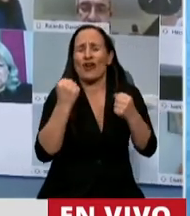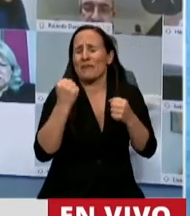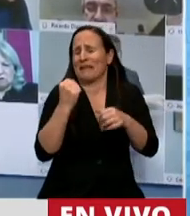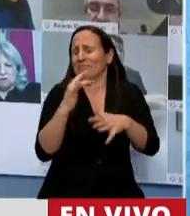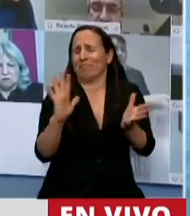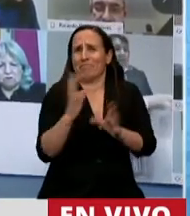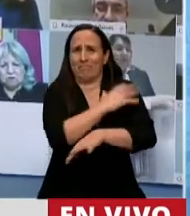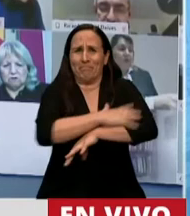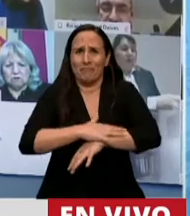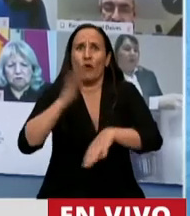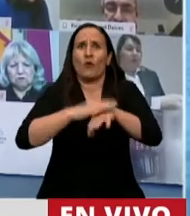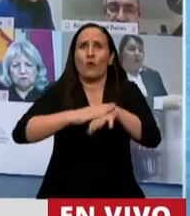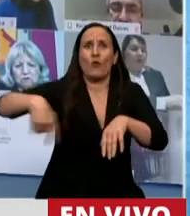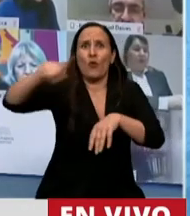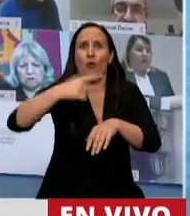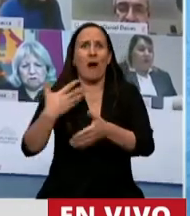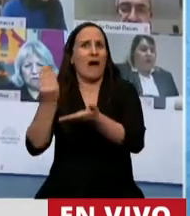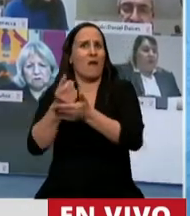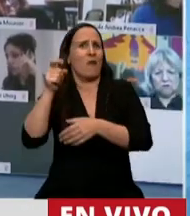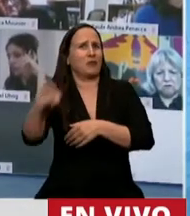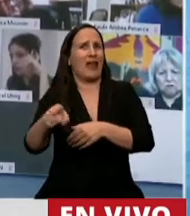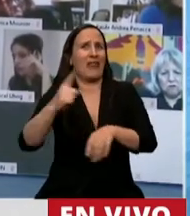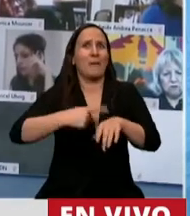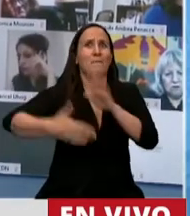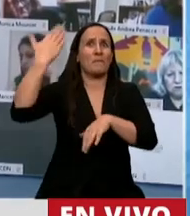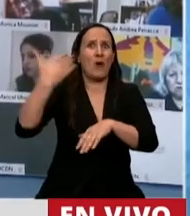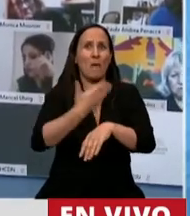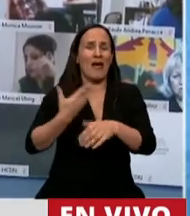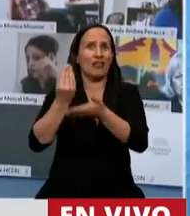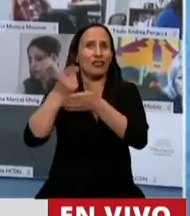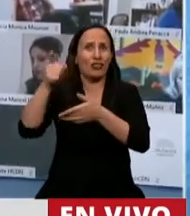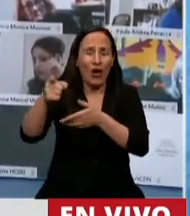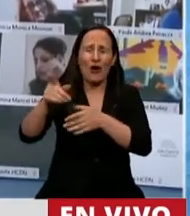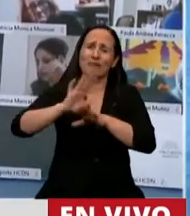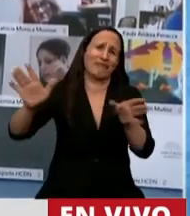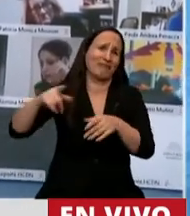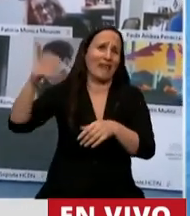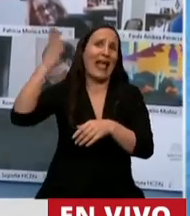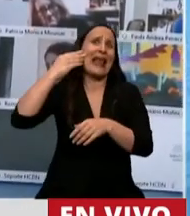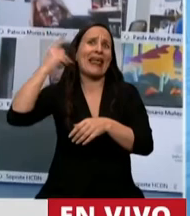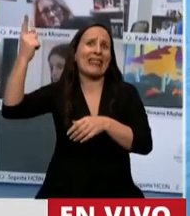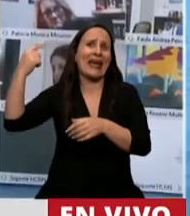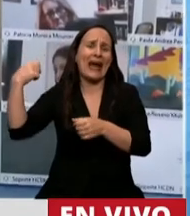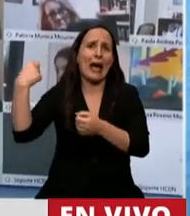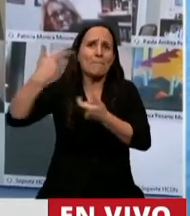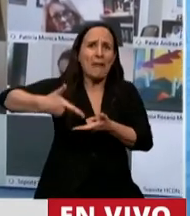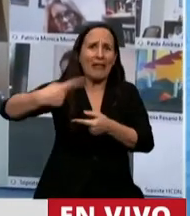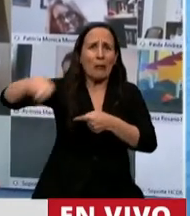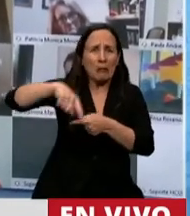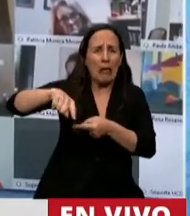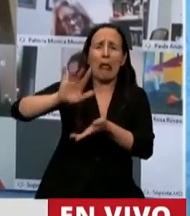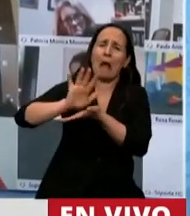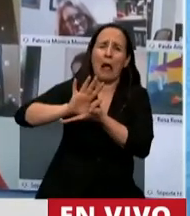que ustedes impusieron. Vendieron la patria. Porque desde Inglaterra le mandaban memorandus y fueron capaces de inclusive